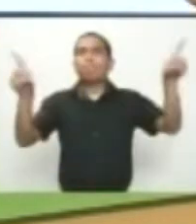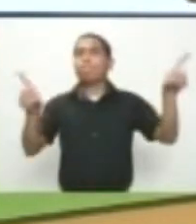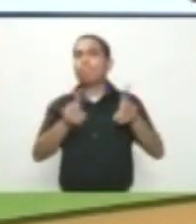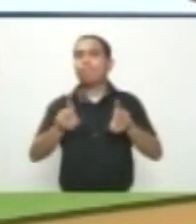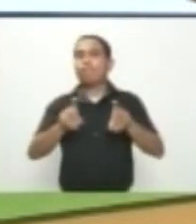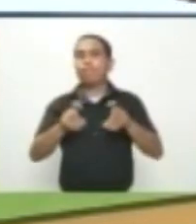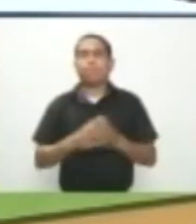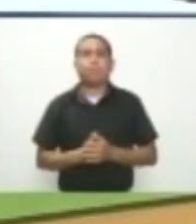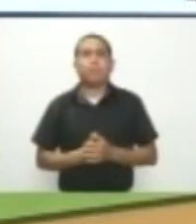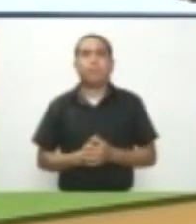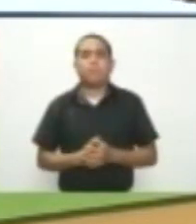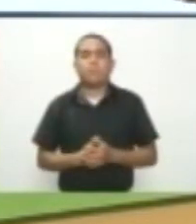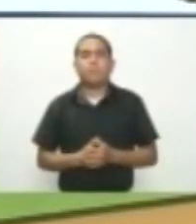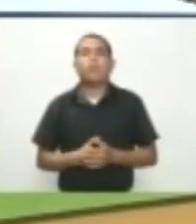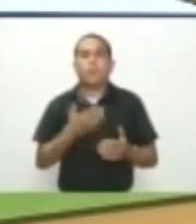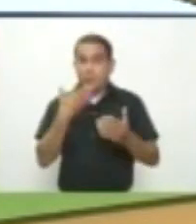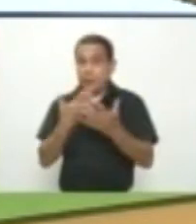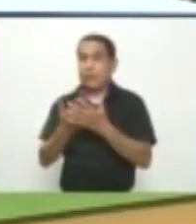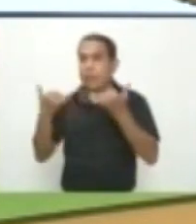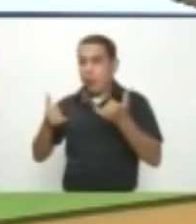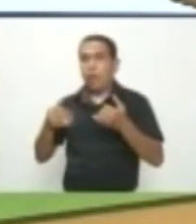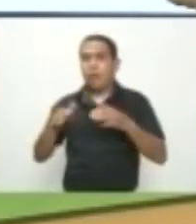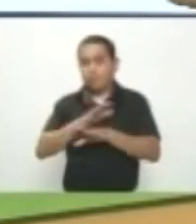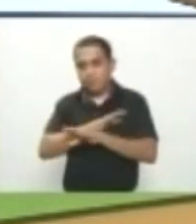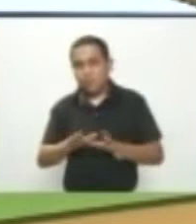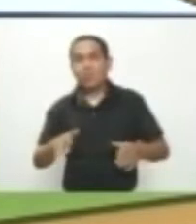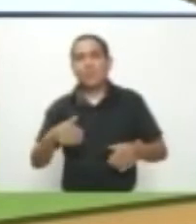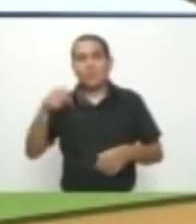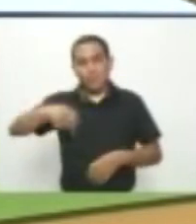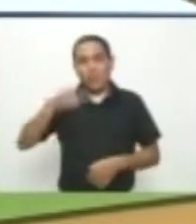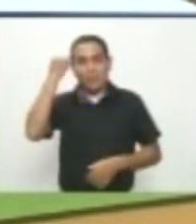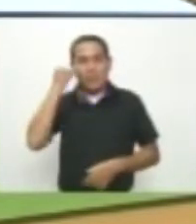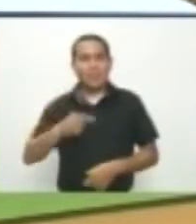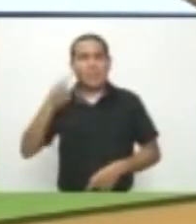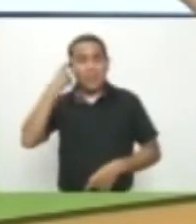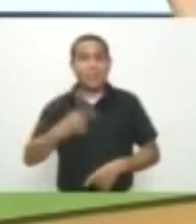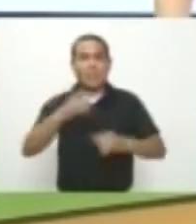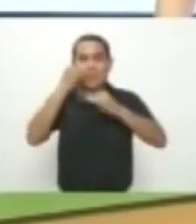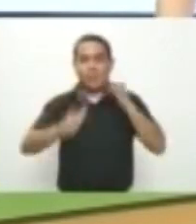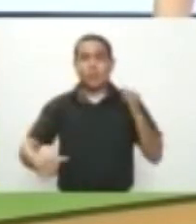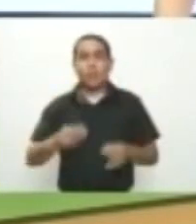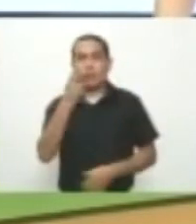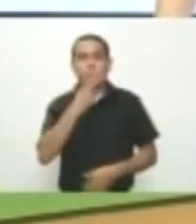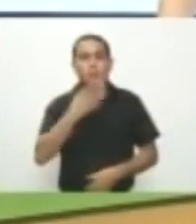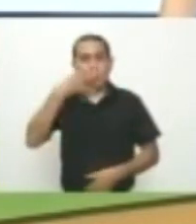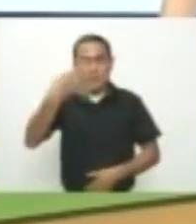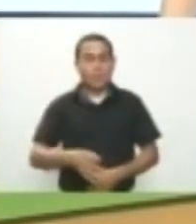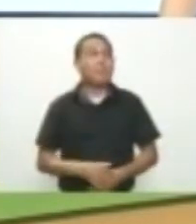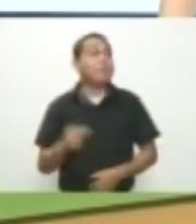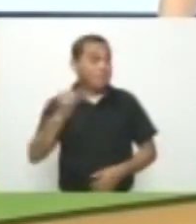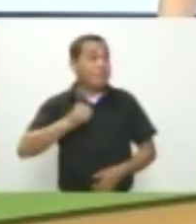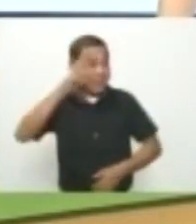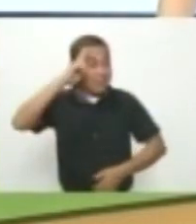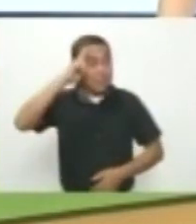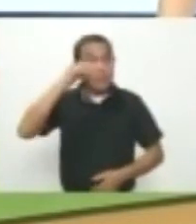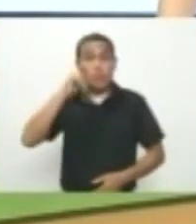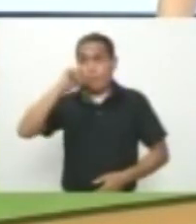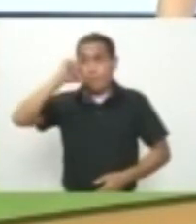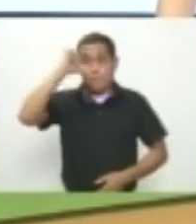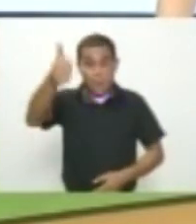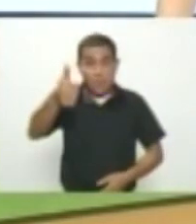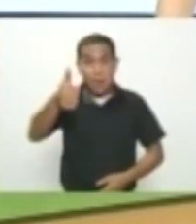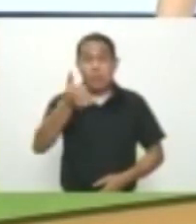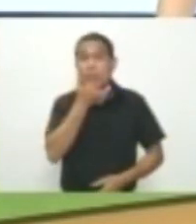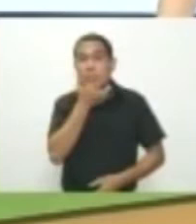Bien Piri Entonces con esta Información Despedimos la emisión Del día de hoy Nuestro compromiso Es con la verdad Así es Carola Y mañana